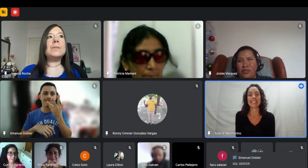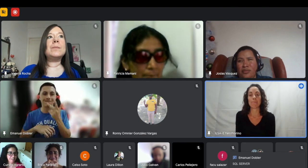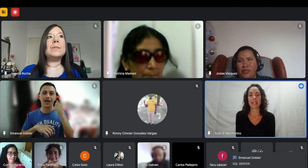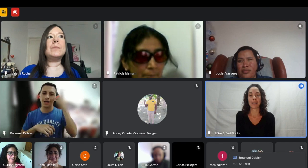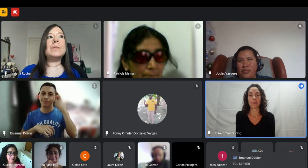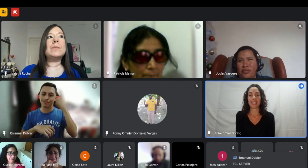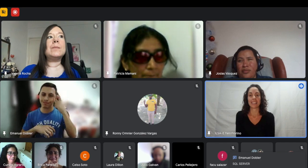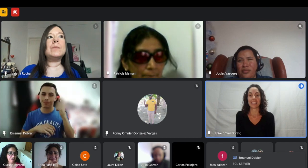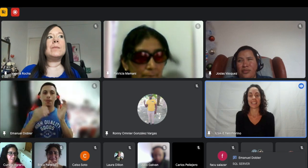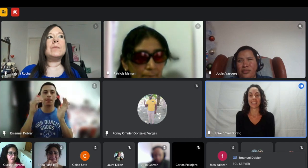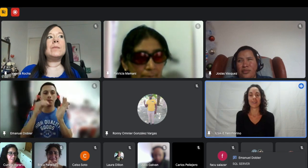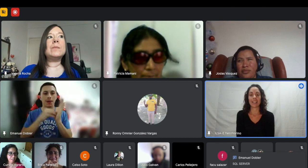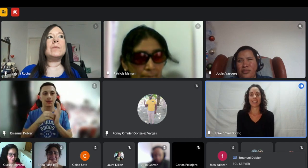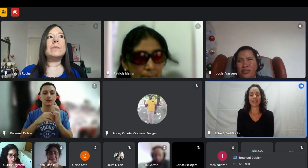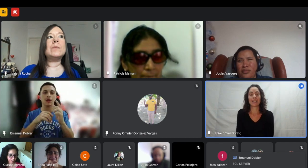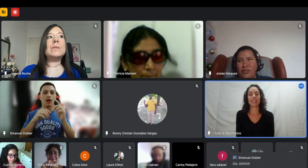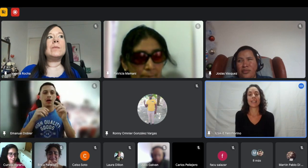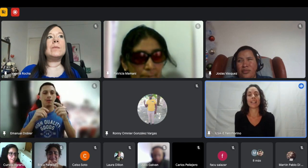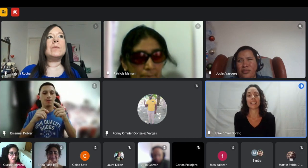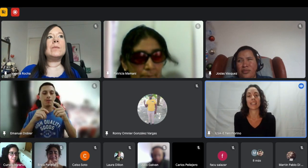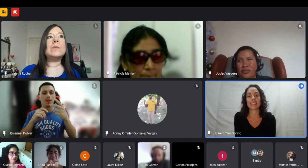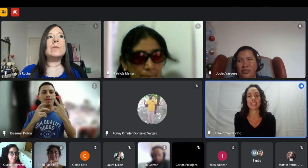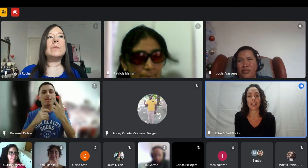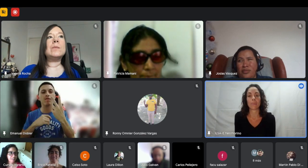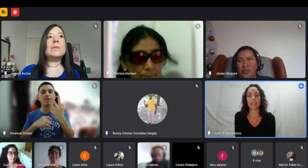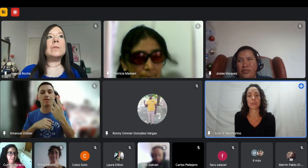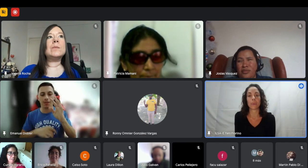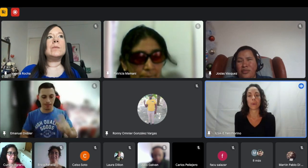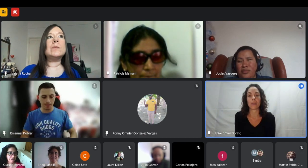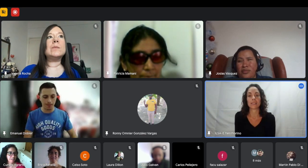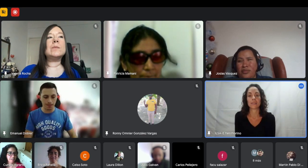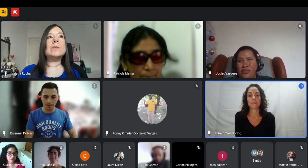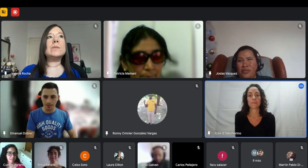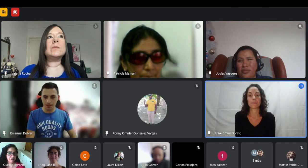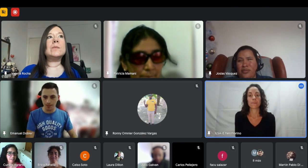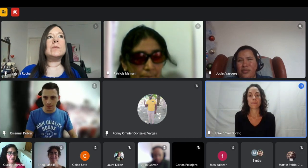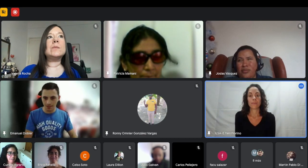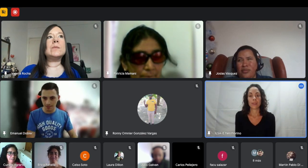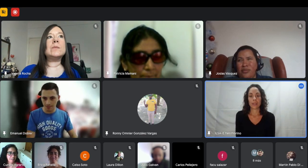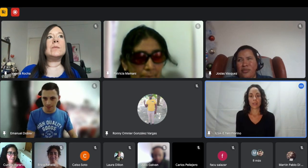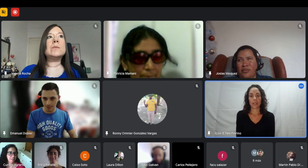en el chat para que puedan entender con el el que está diciendo que aprendió un poco más